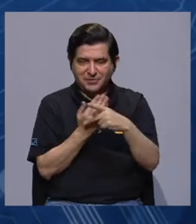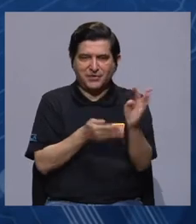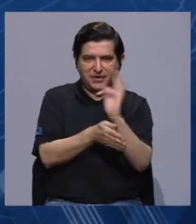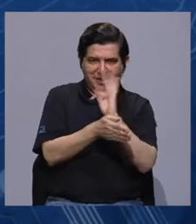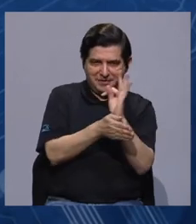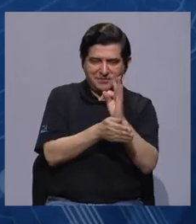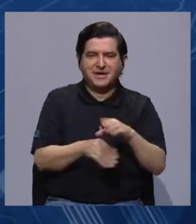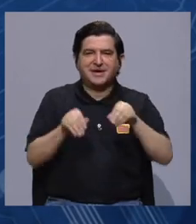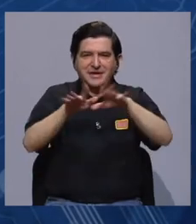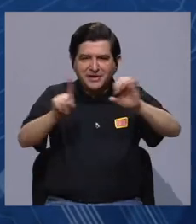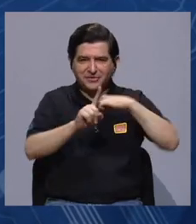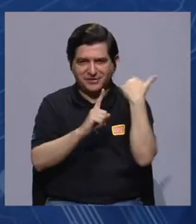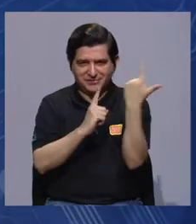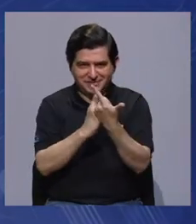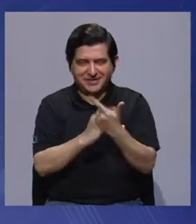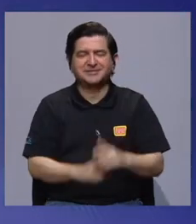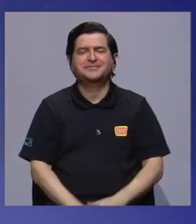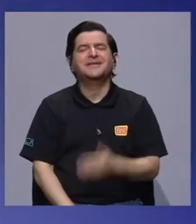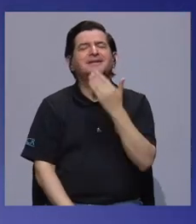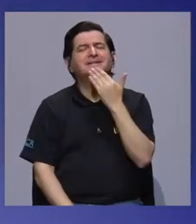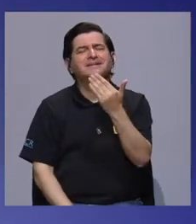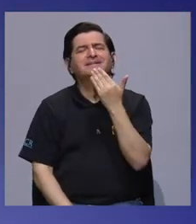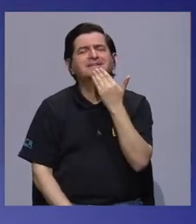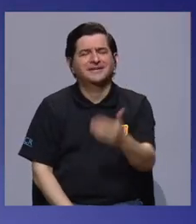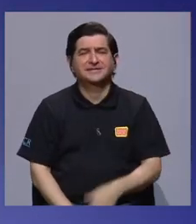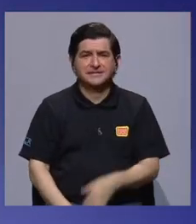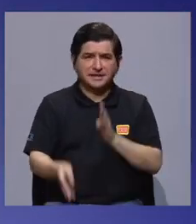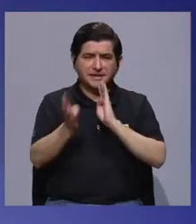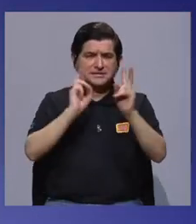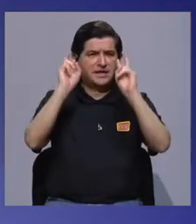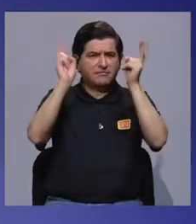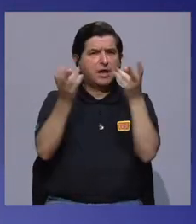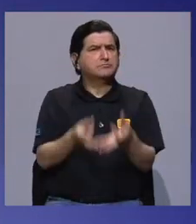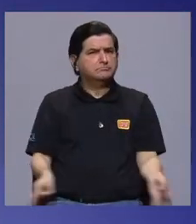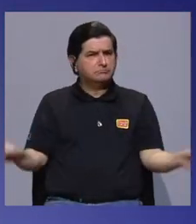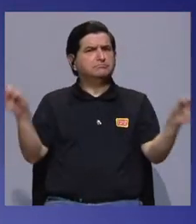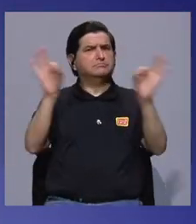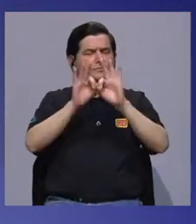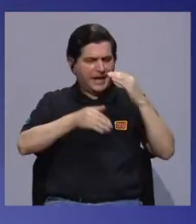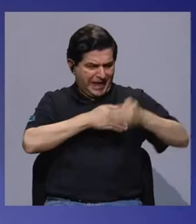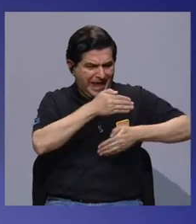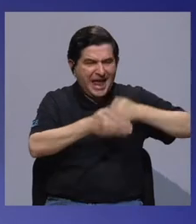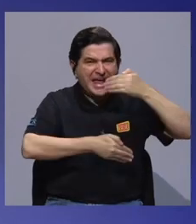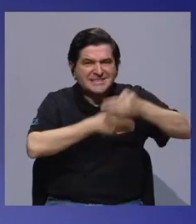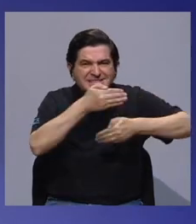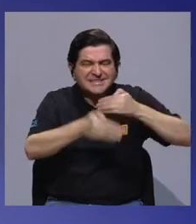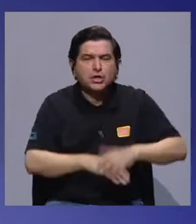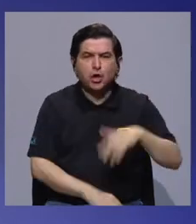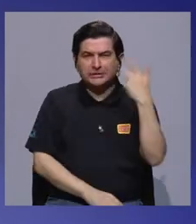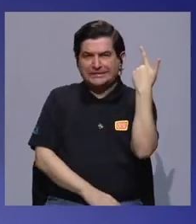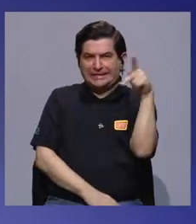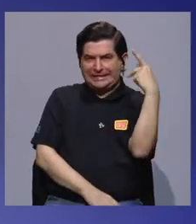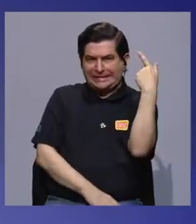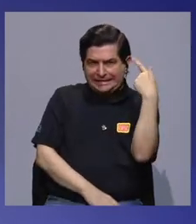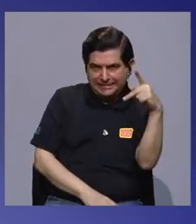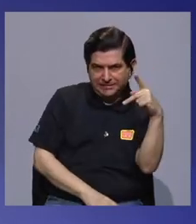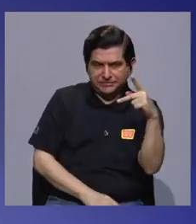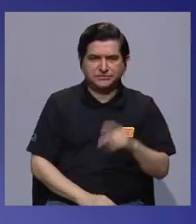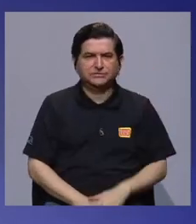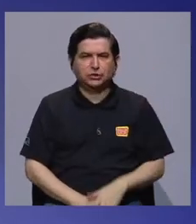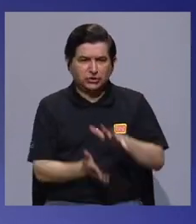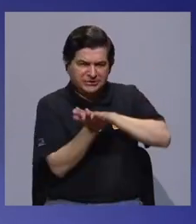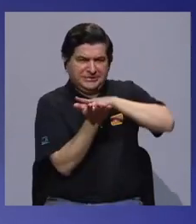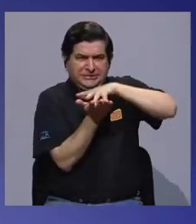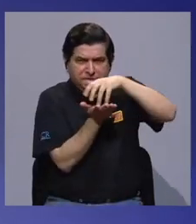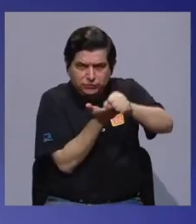por televisión y por las redes sociales. Muchas gracias. Vamos a hablar de un tema muy importante, gestión de riesgos